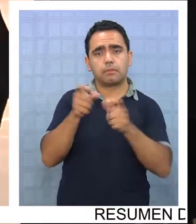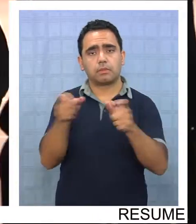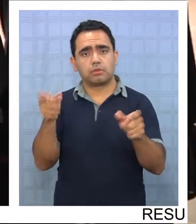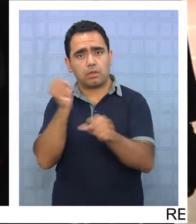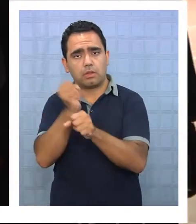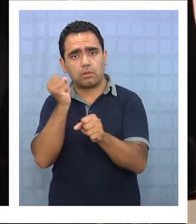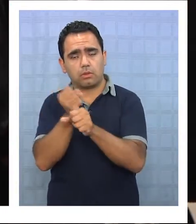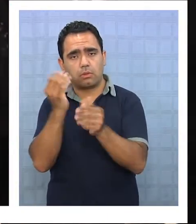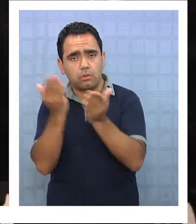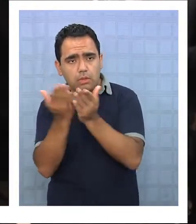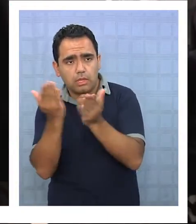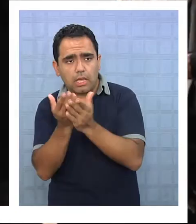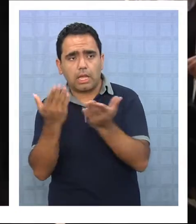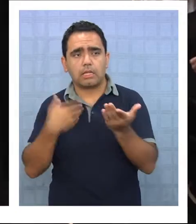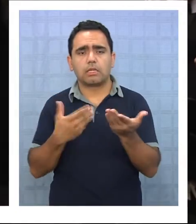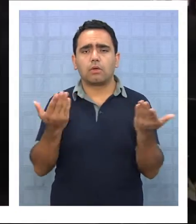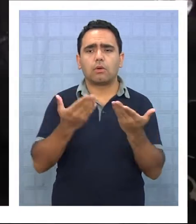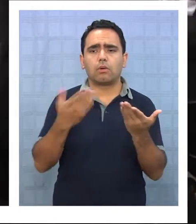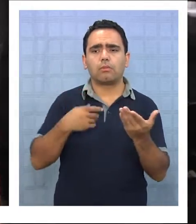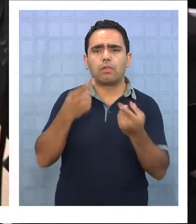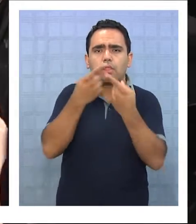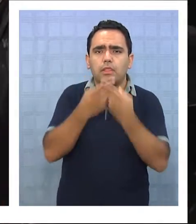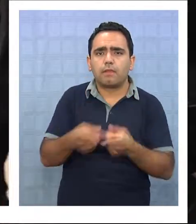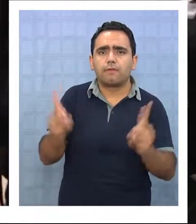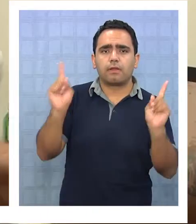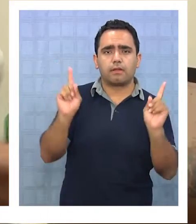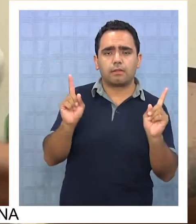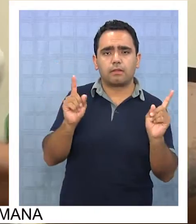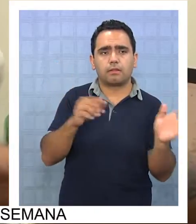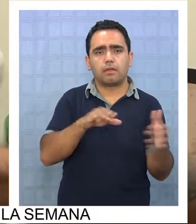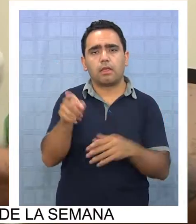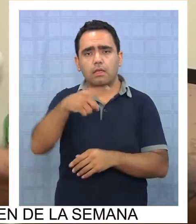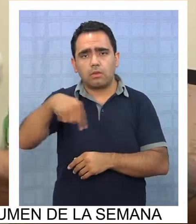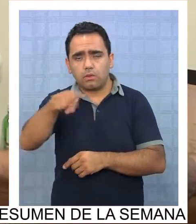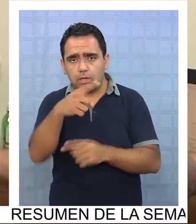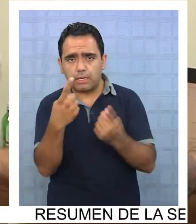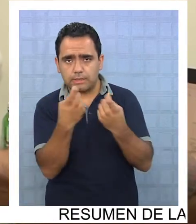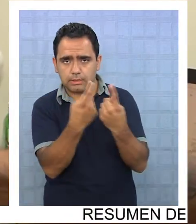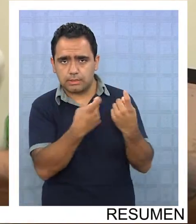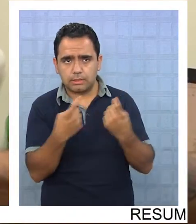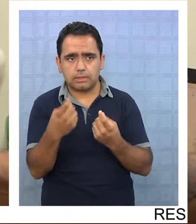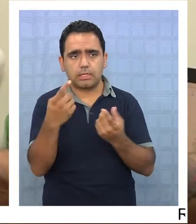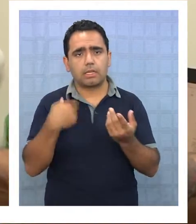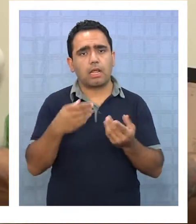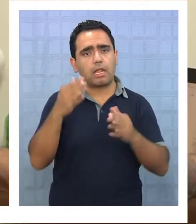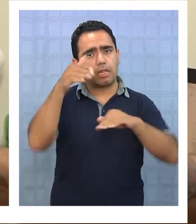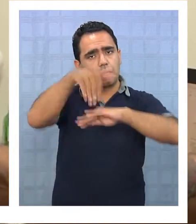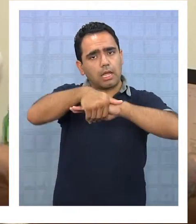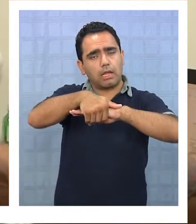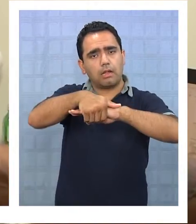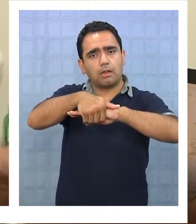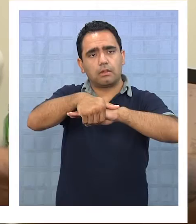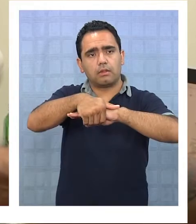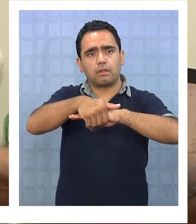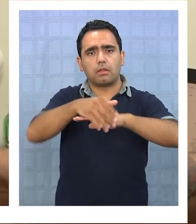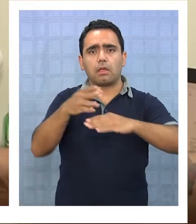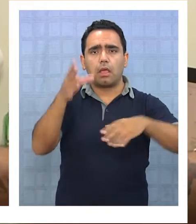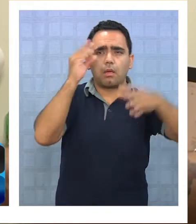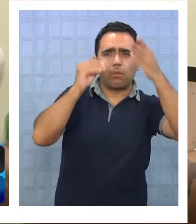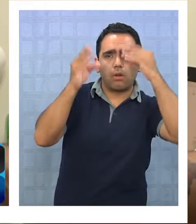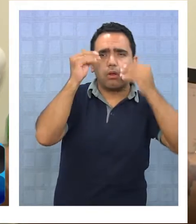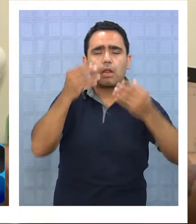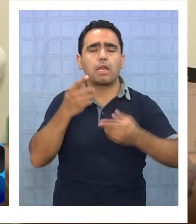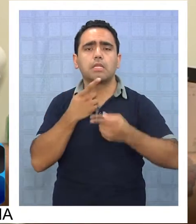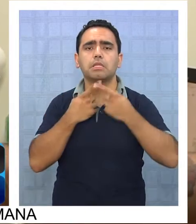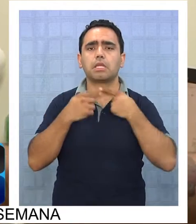estudiantes exploren materias distintas a las enseñadas en las escuelas. Ellos necesitan su tarde para explorar sus